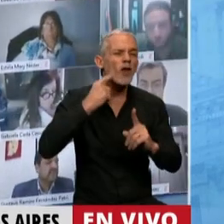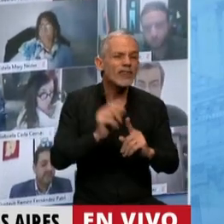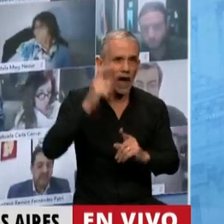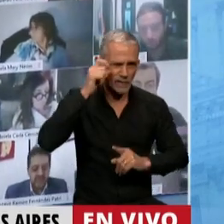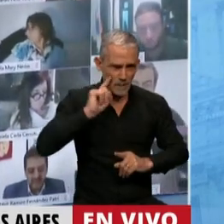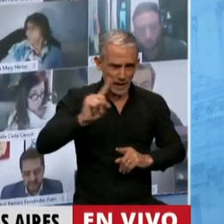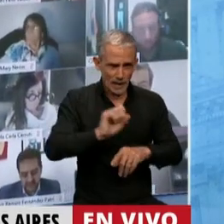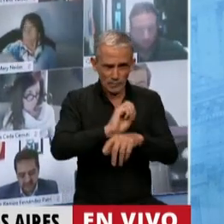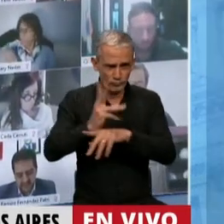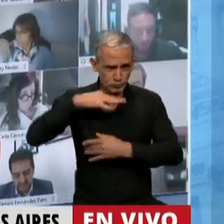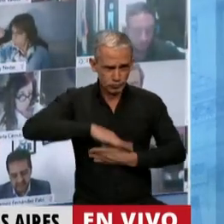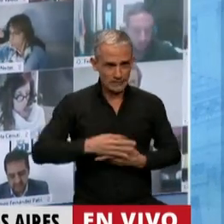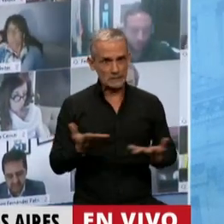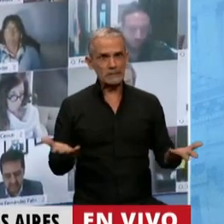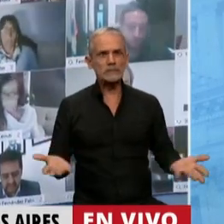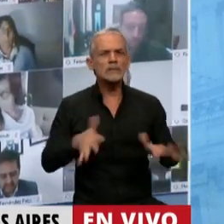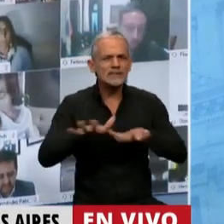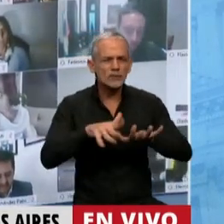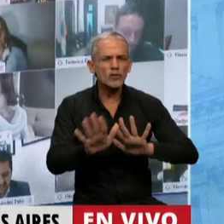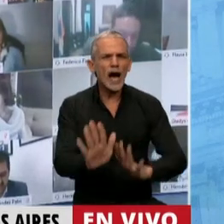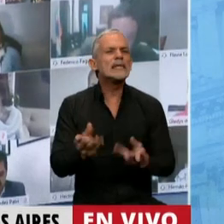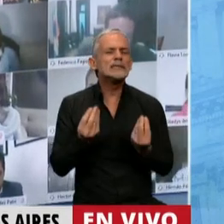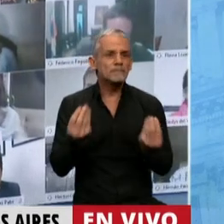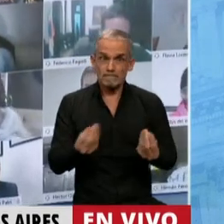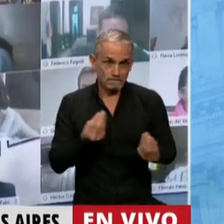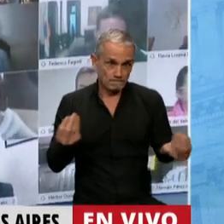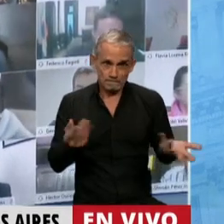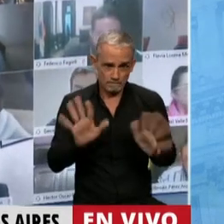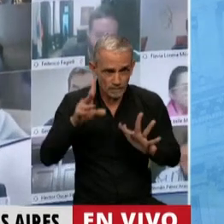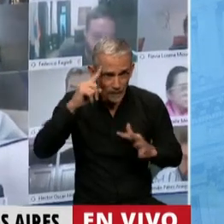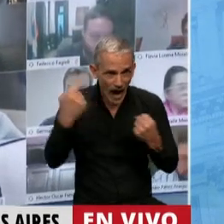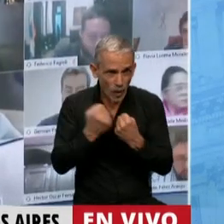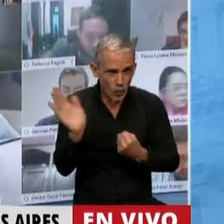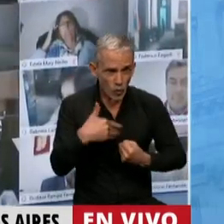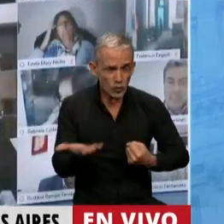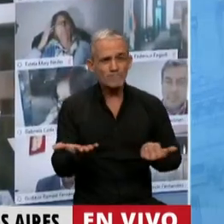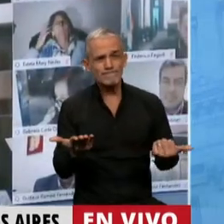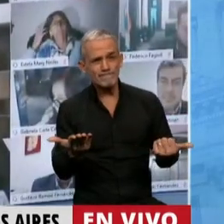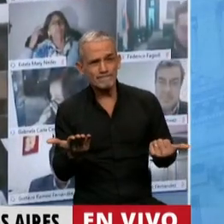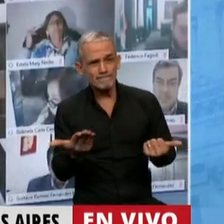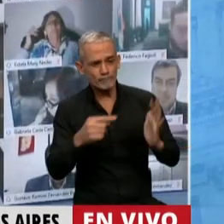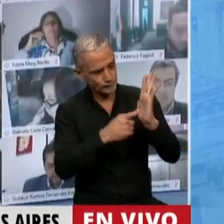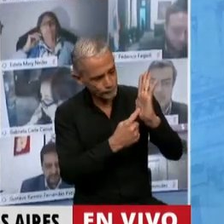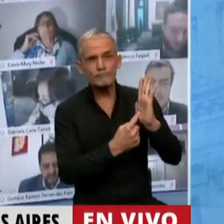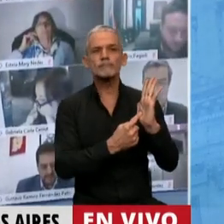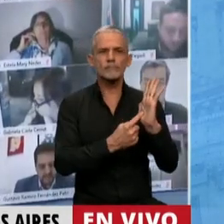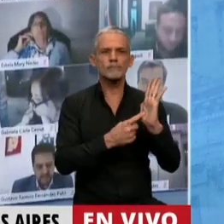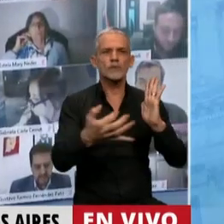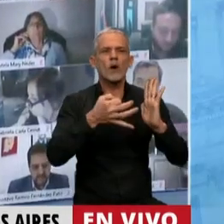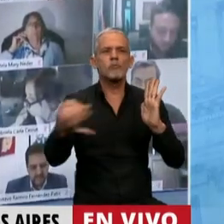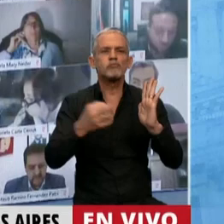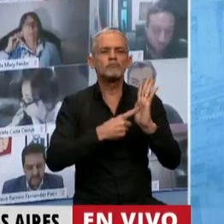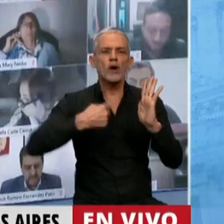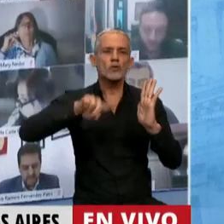realmente una situación que no se puede convalidar bajo la regla de que efectivamente